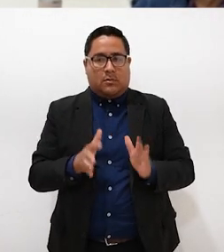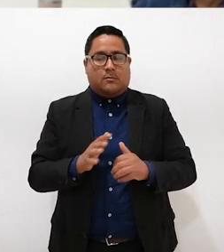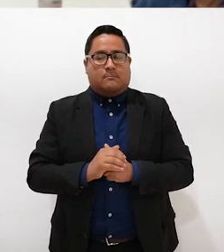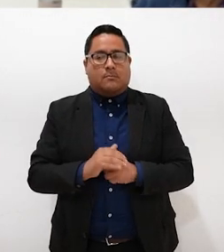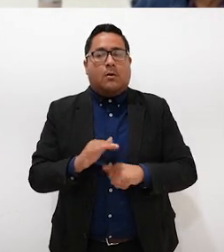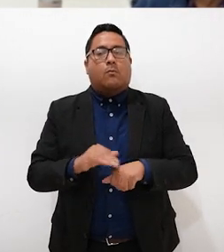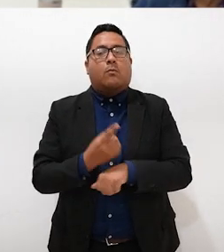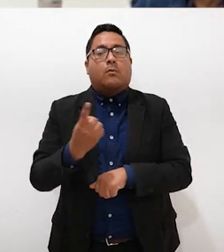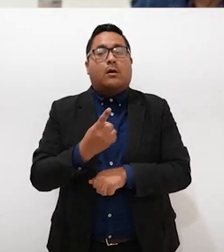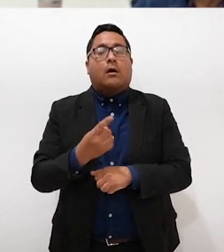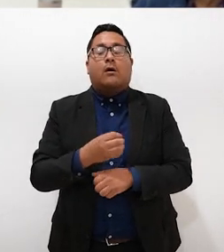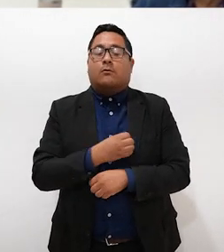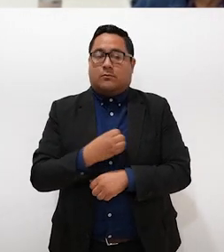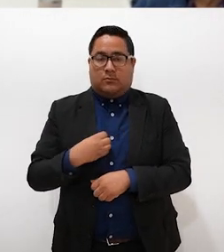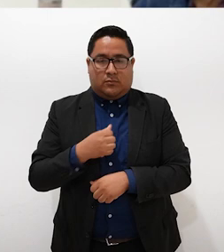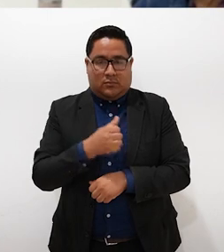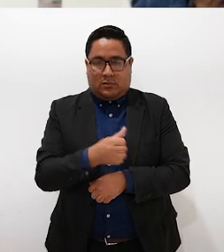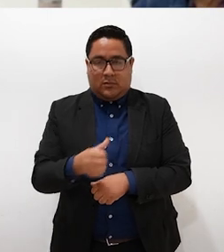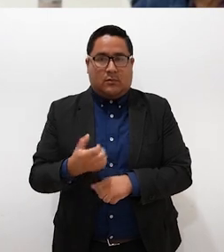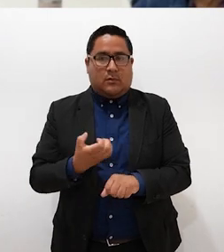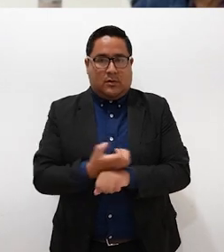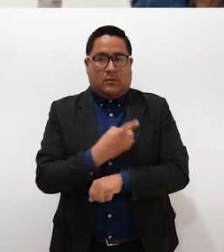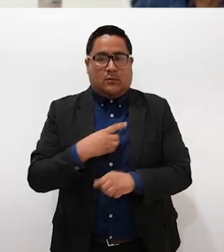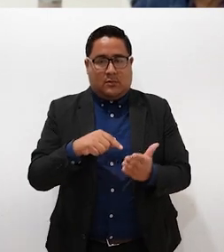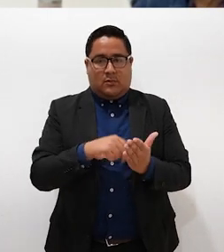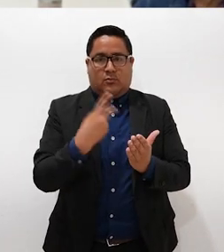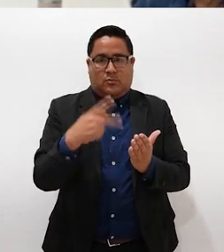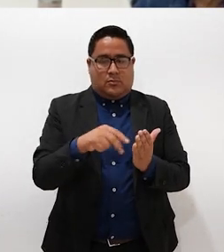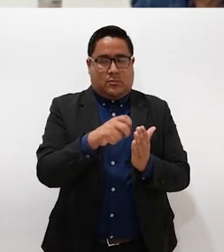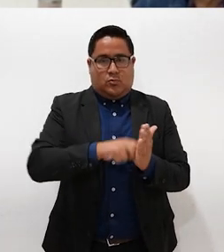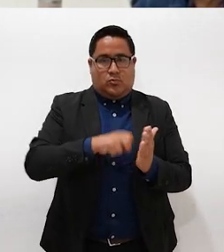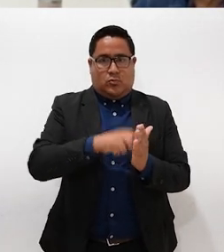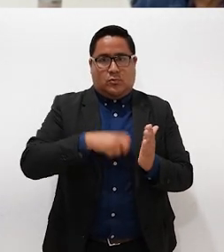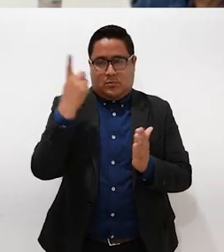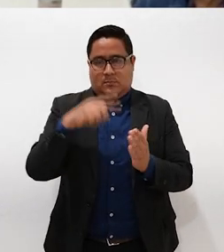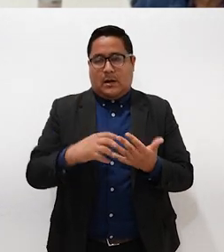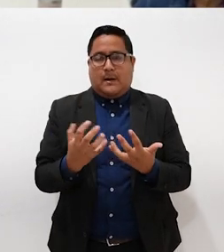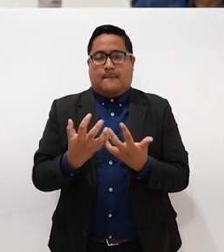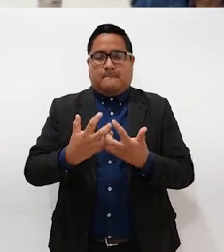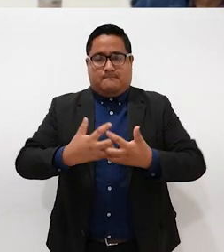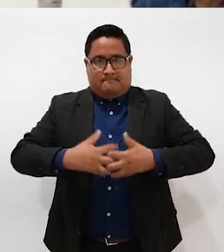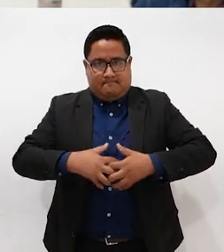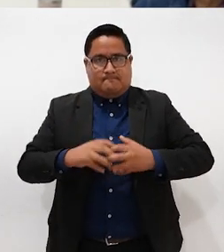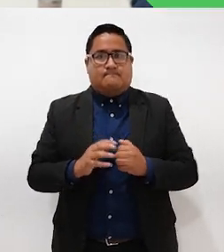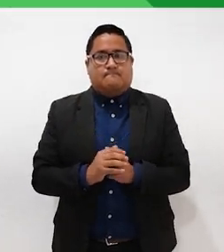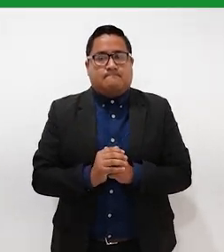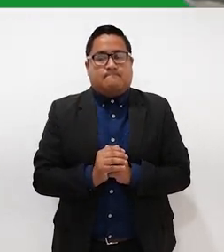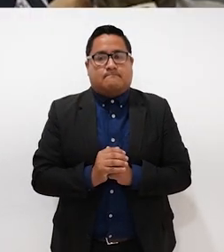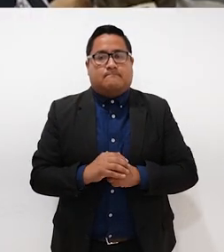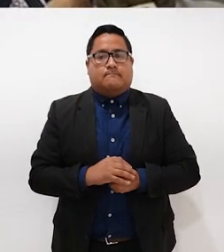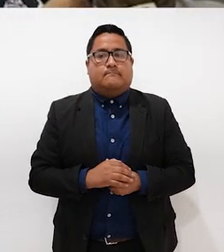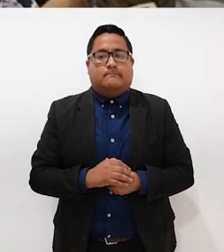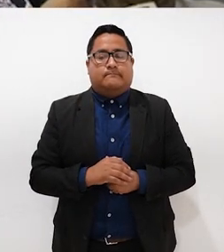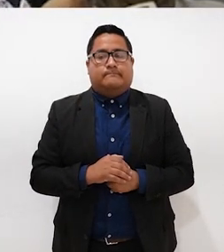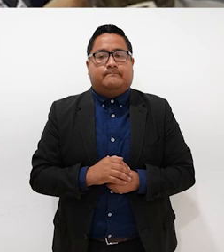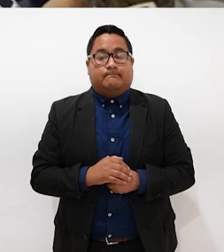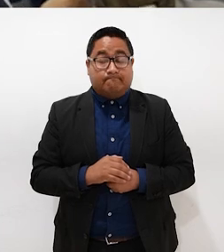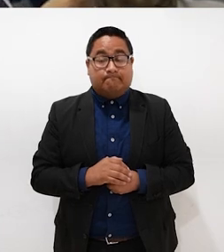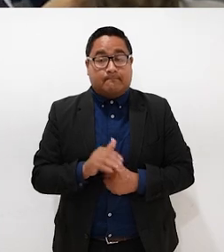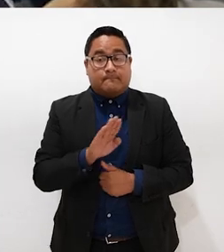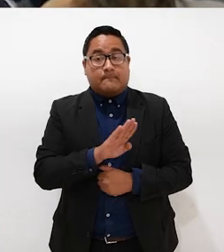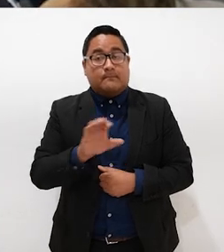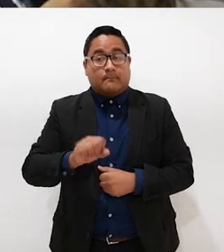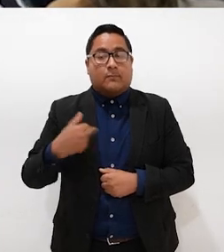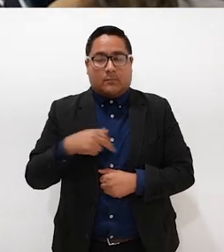está obligación de cada uno de los estados armonizar a lo que es estar siendo aprobado a nivel nacional. En Baja California